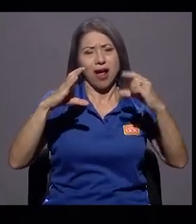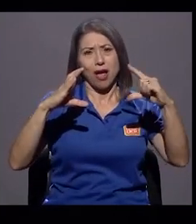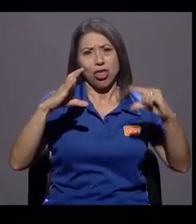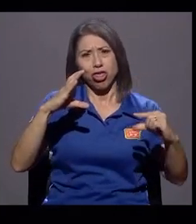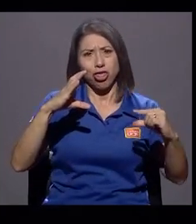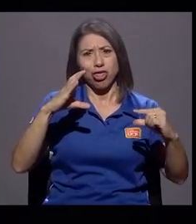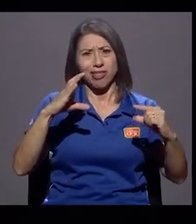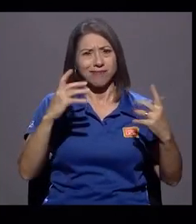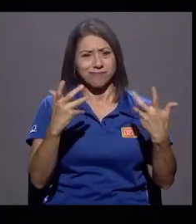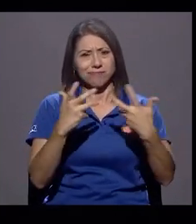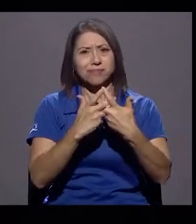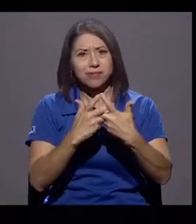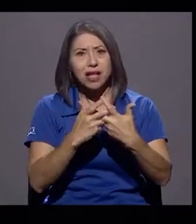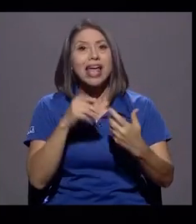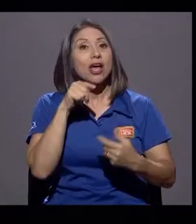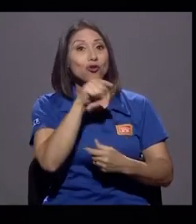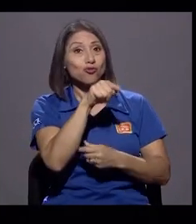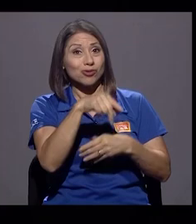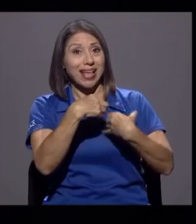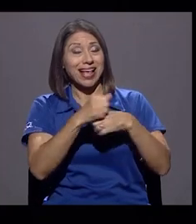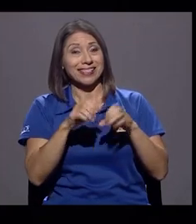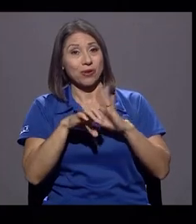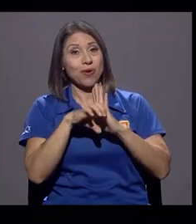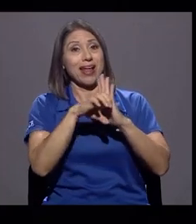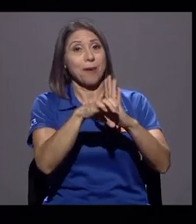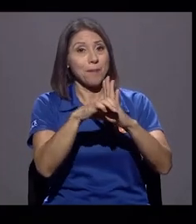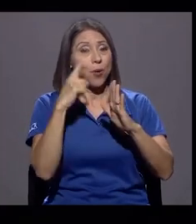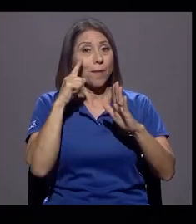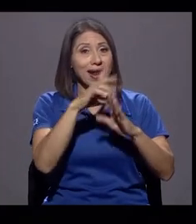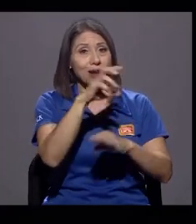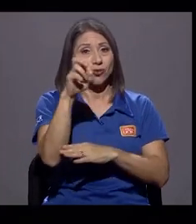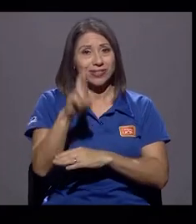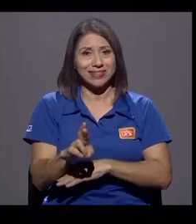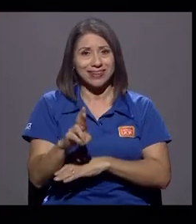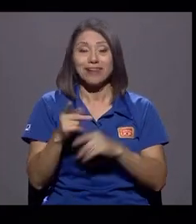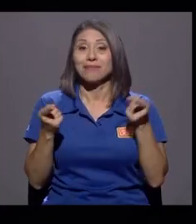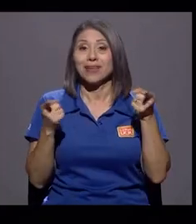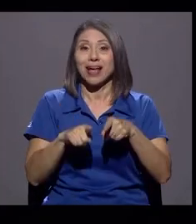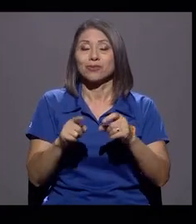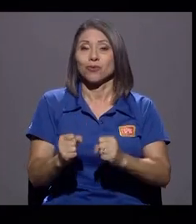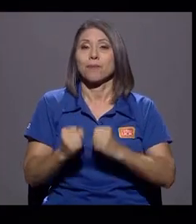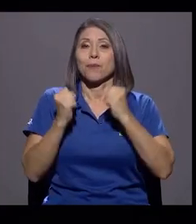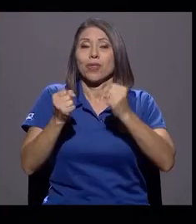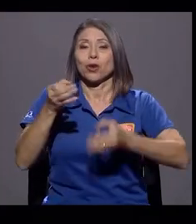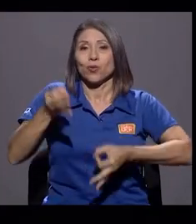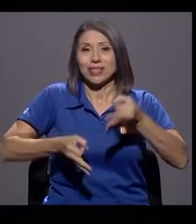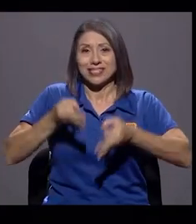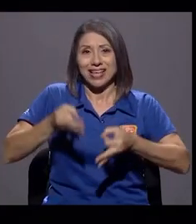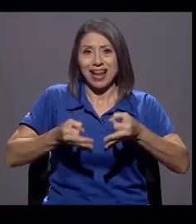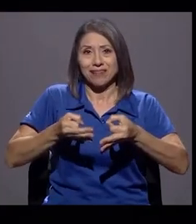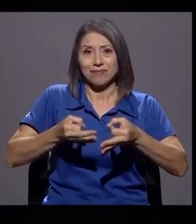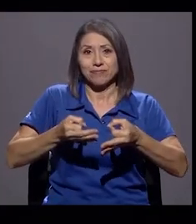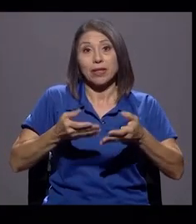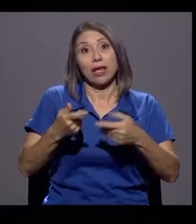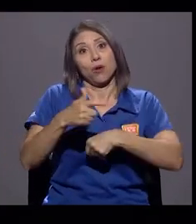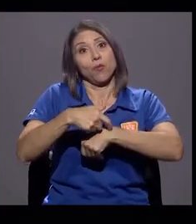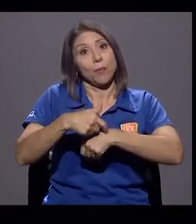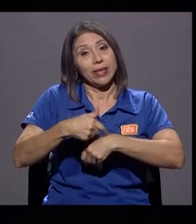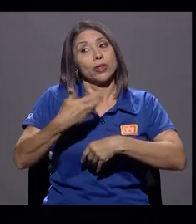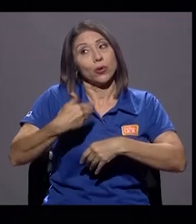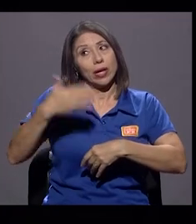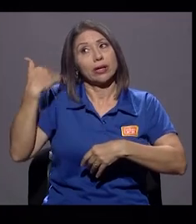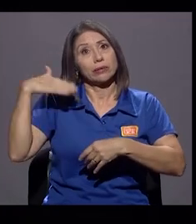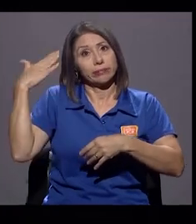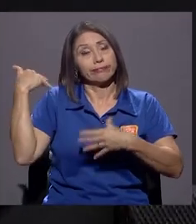ejemplo para la ciudadanía costarricense y sobre todo en el caso del Poder Judicial, en un momento que también después del cementazo ha recibido fuertes